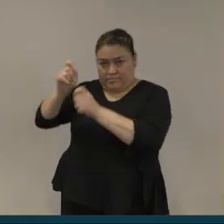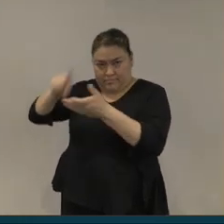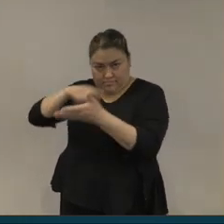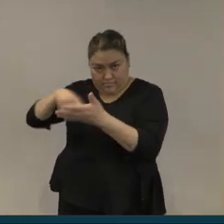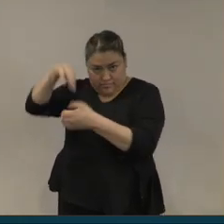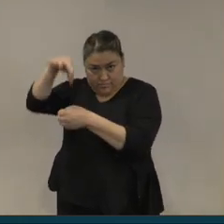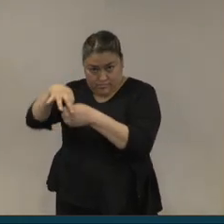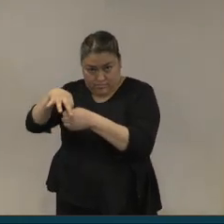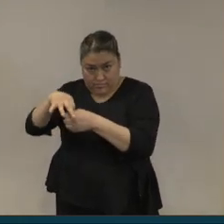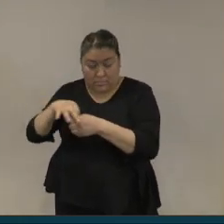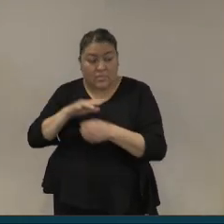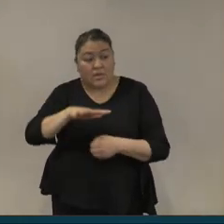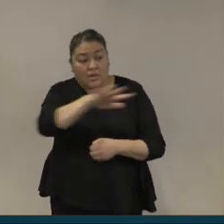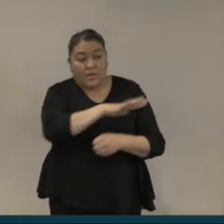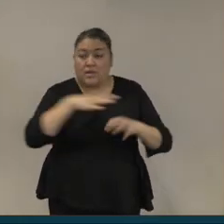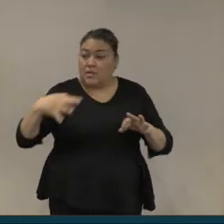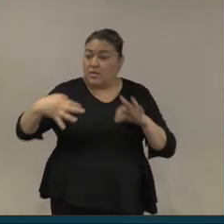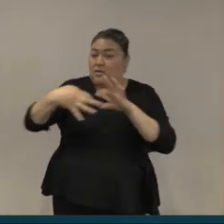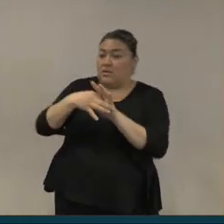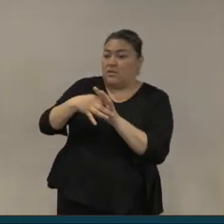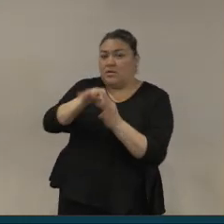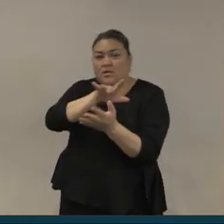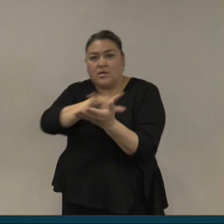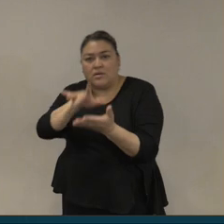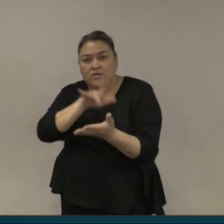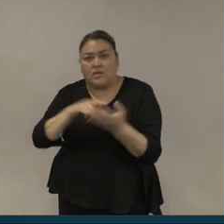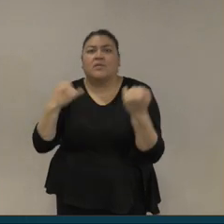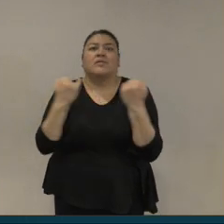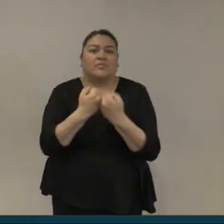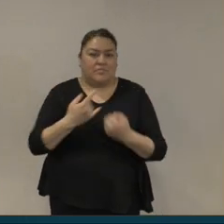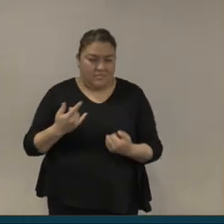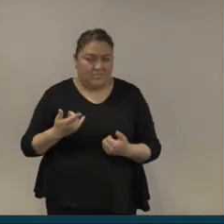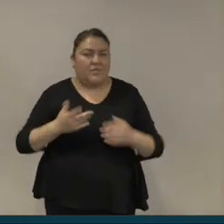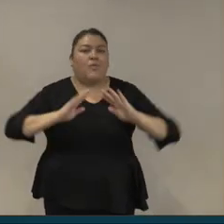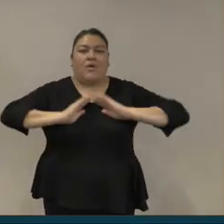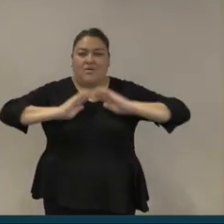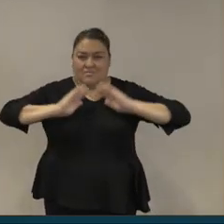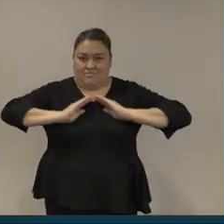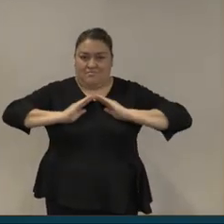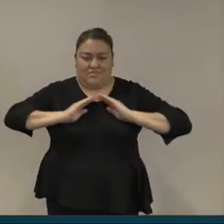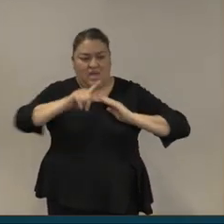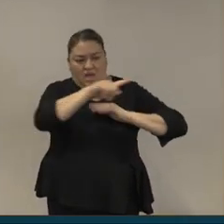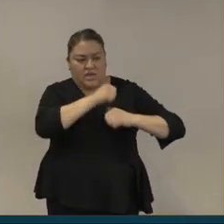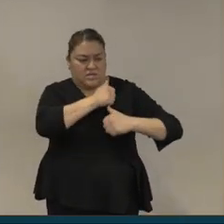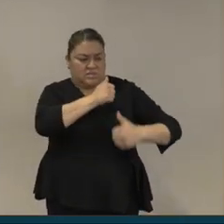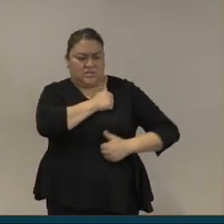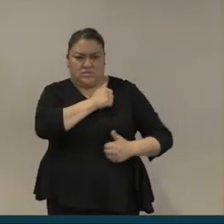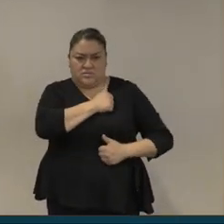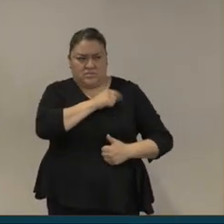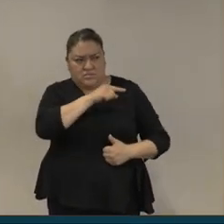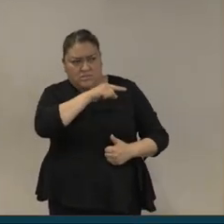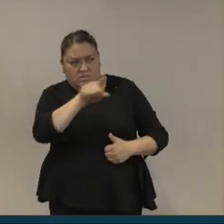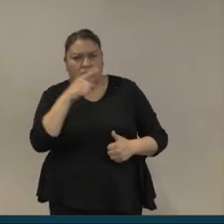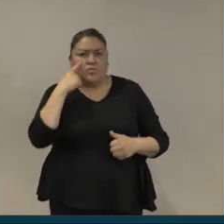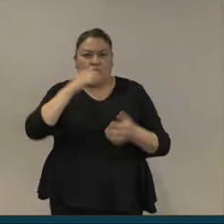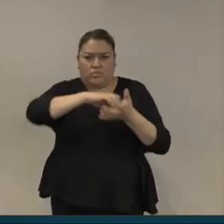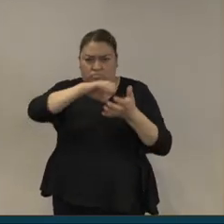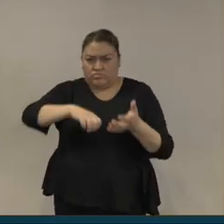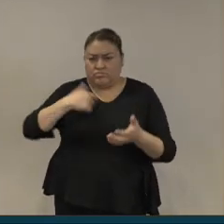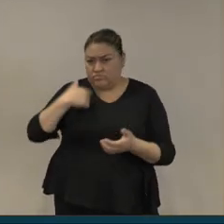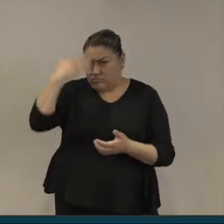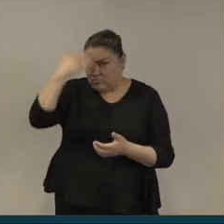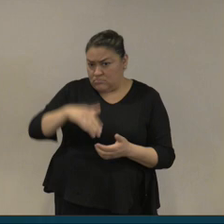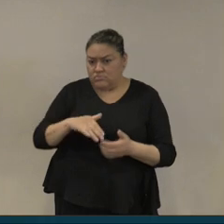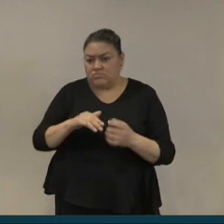Creo que en ese sentido la ciencia política nos explica por qué mismo cuando una